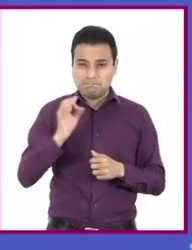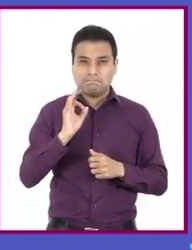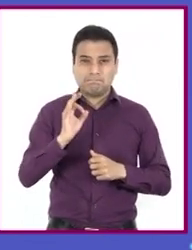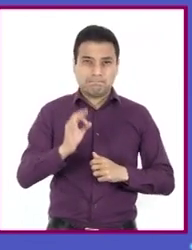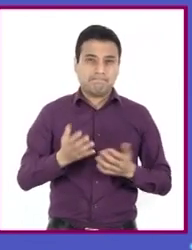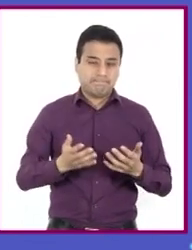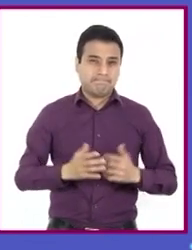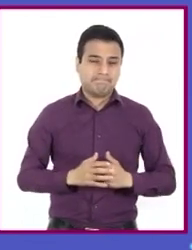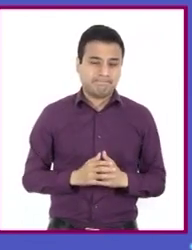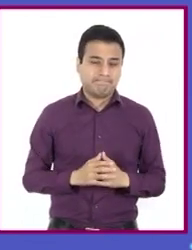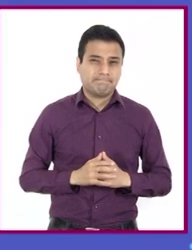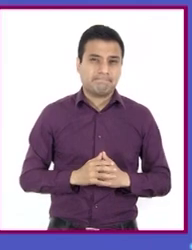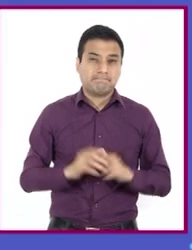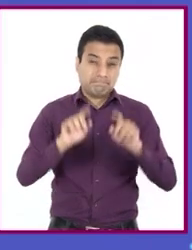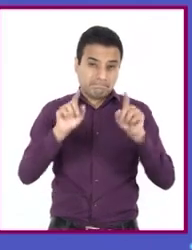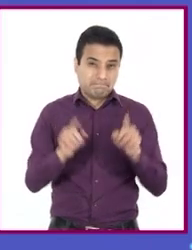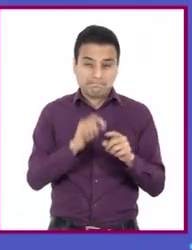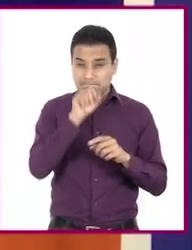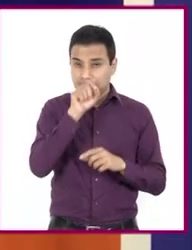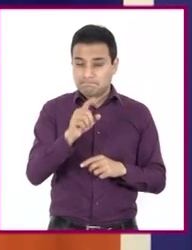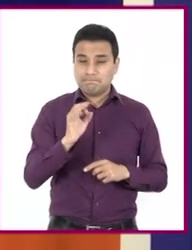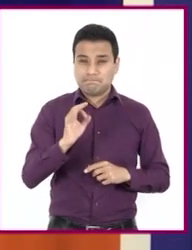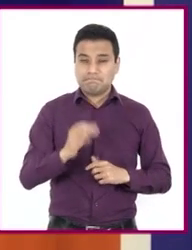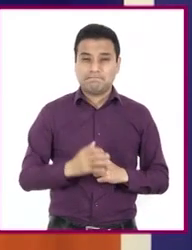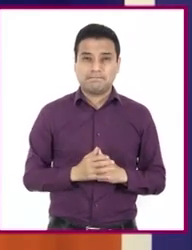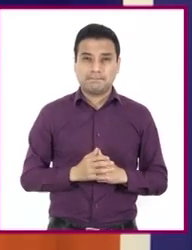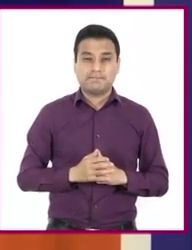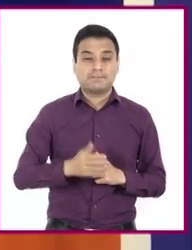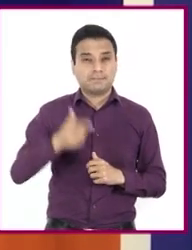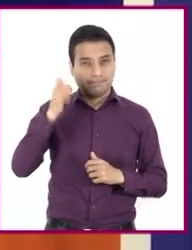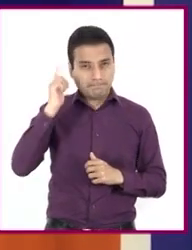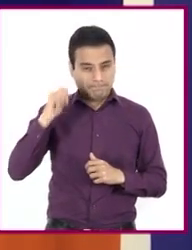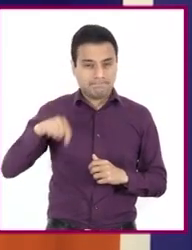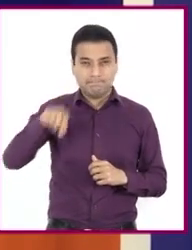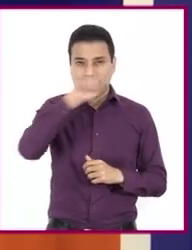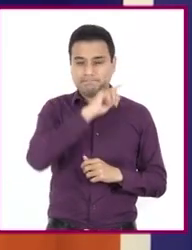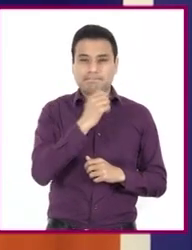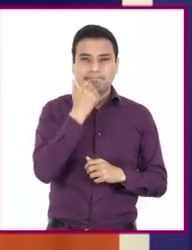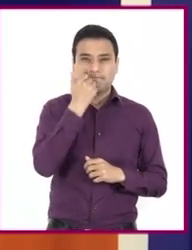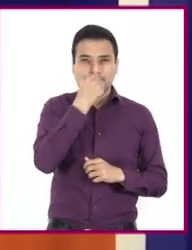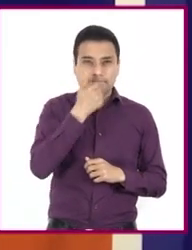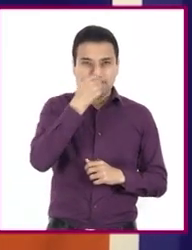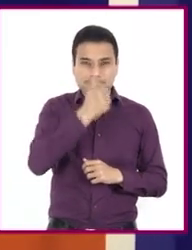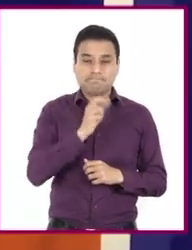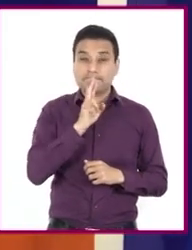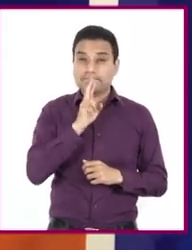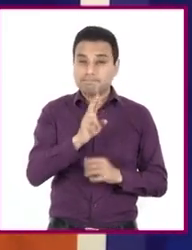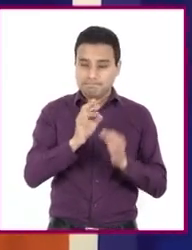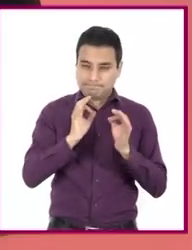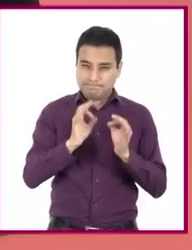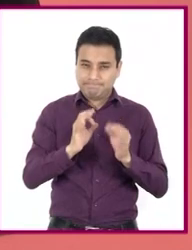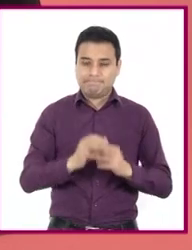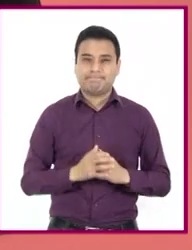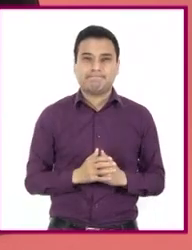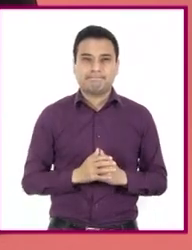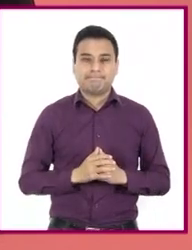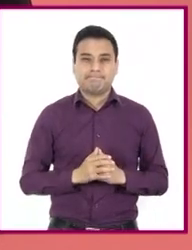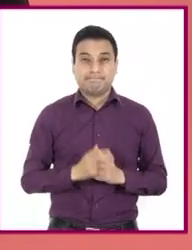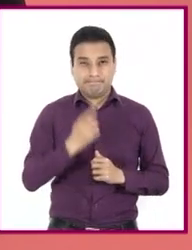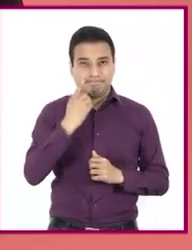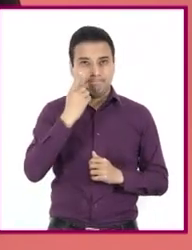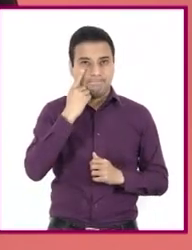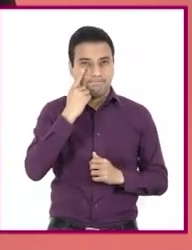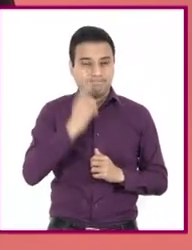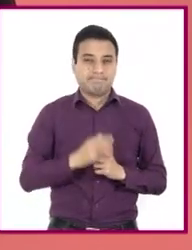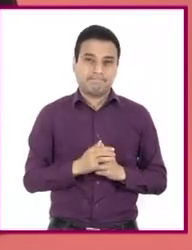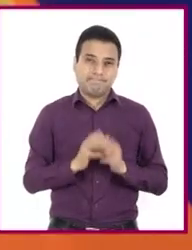y corchetes de forma adecuada. Espero también que allá en casa hayan podido resolver el reto de esta sesión. Mira, ya